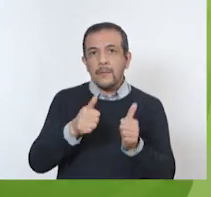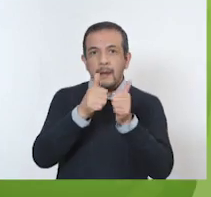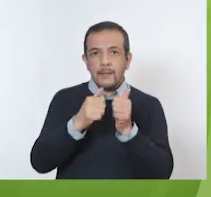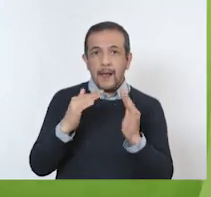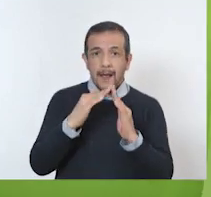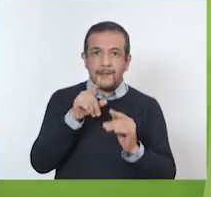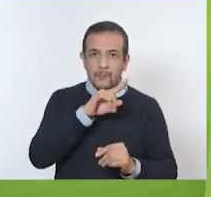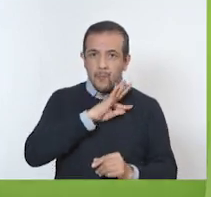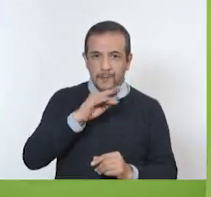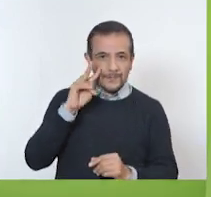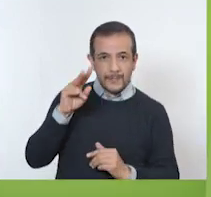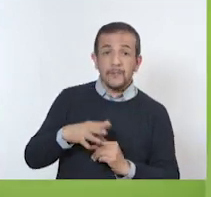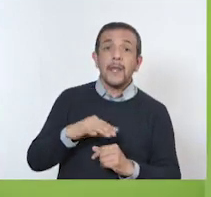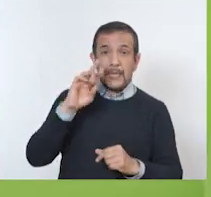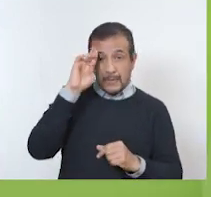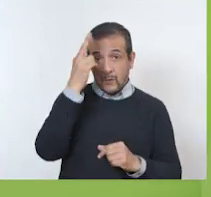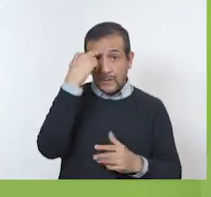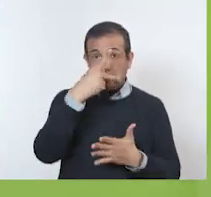Recordemos nuestro proyecto.